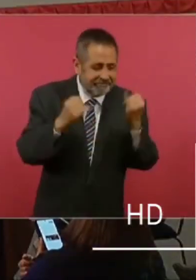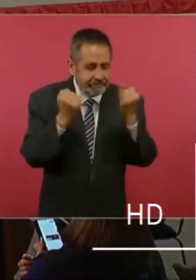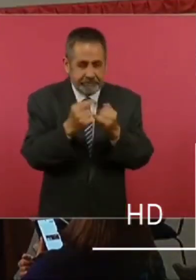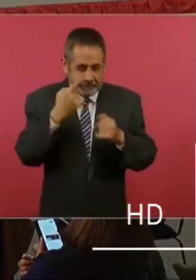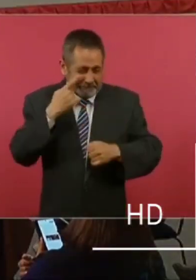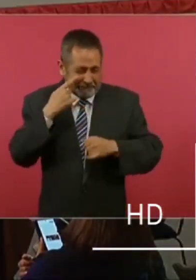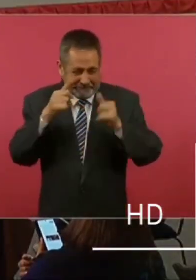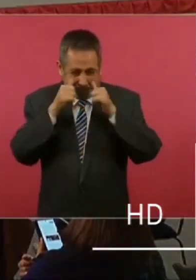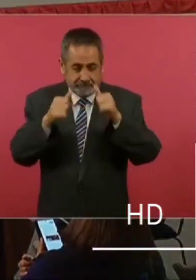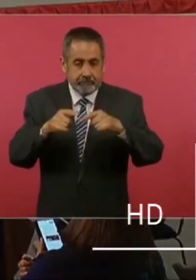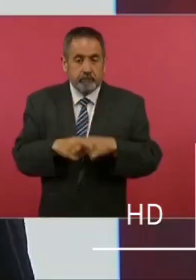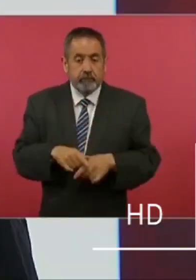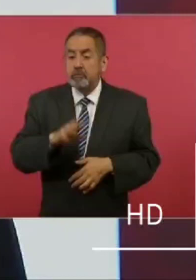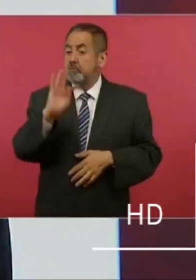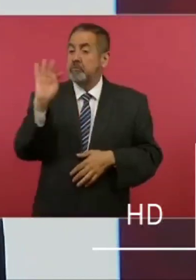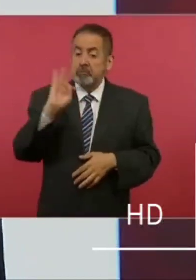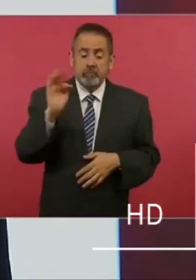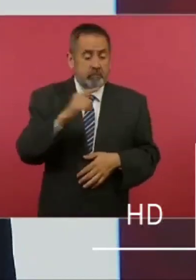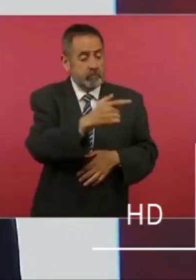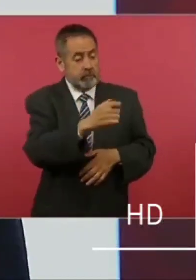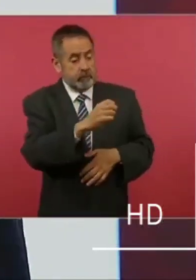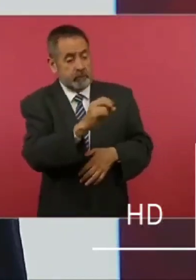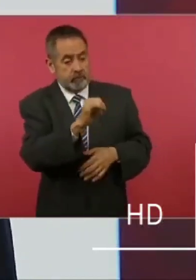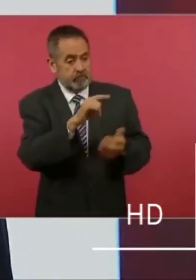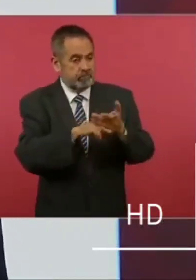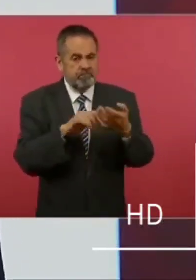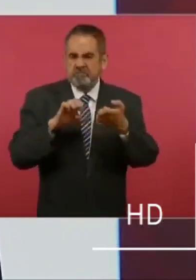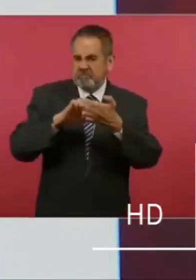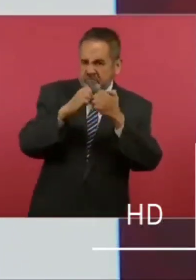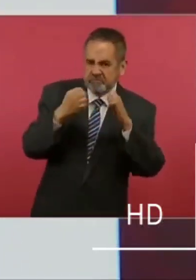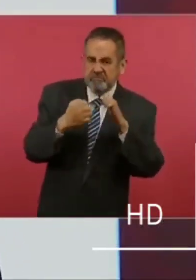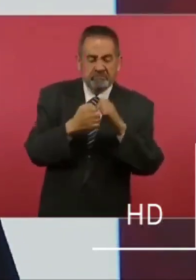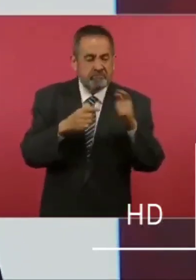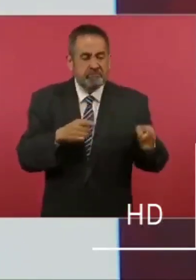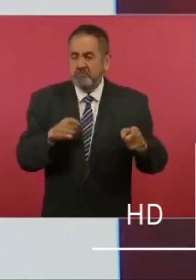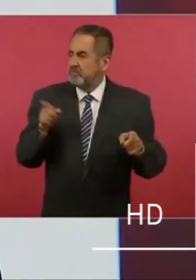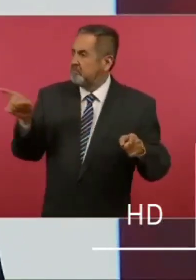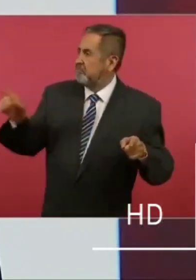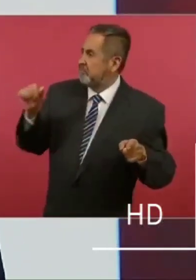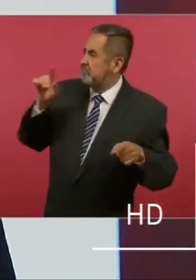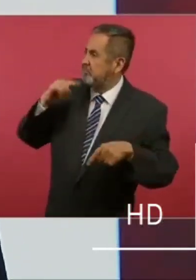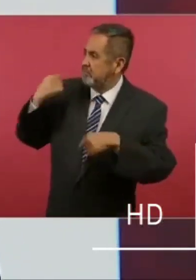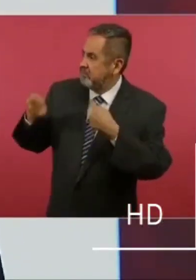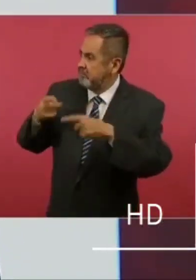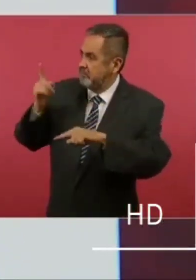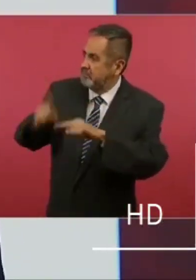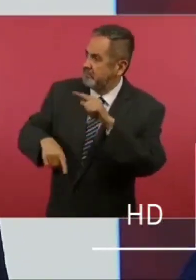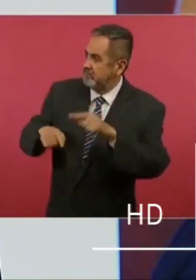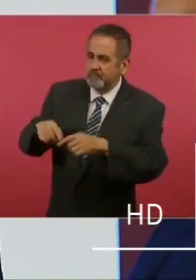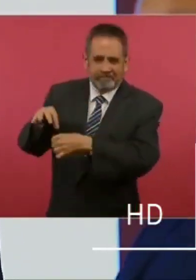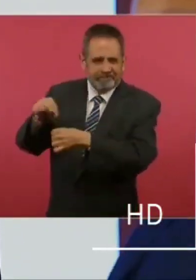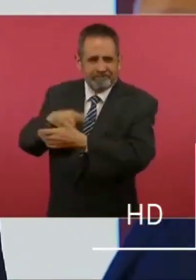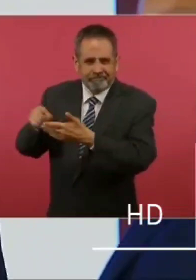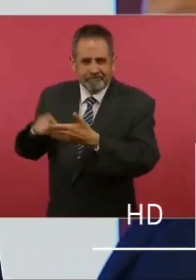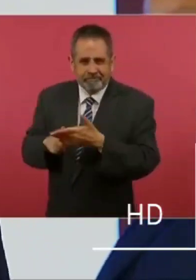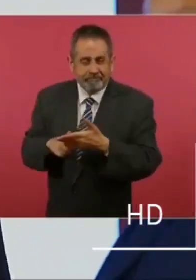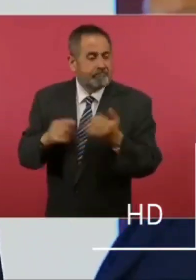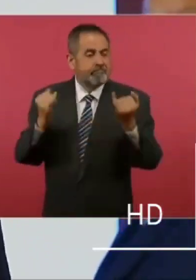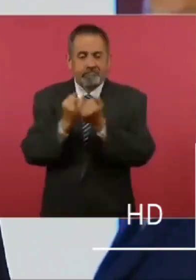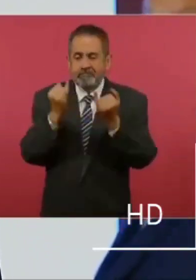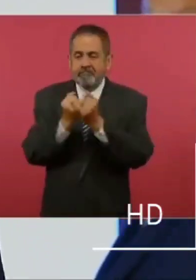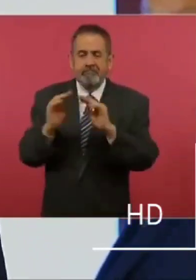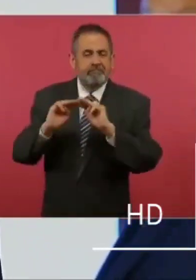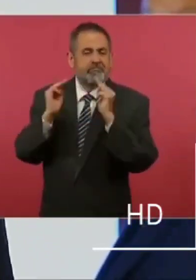escuche bien esto, si Xochitl Galvez es vista como una enemiga y una amenaza para López Obrador, también lo es para los cárteles de las